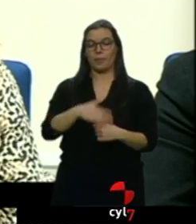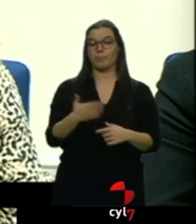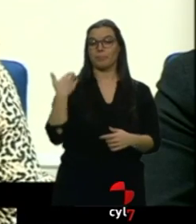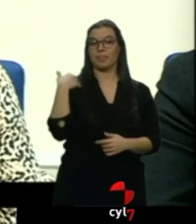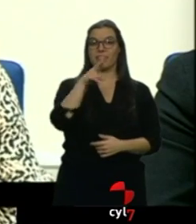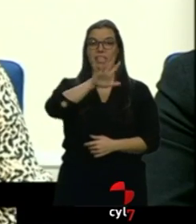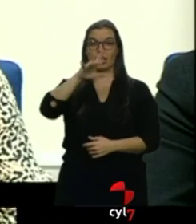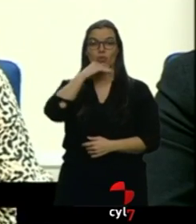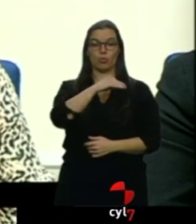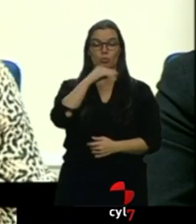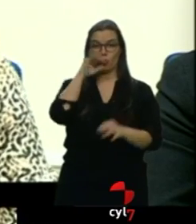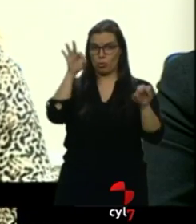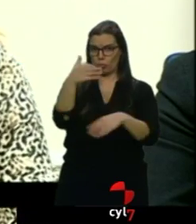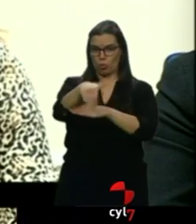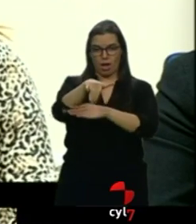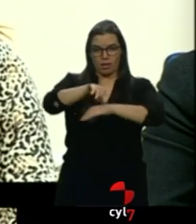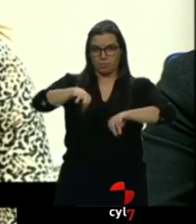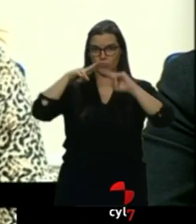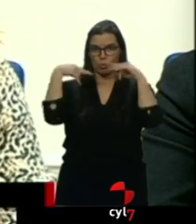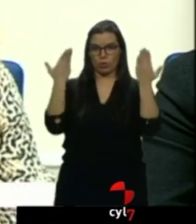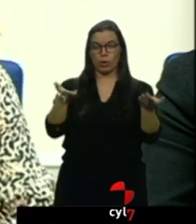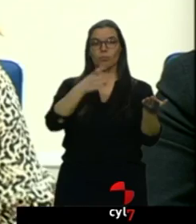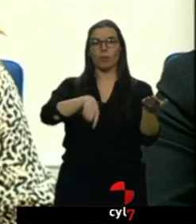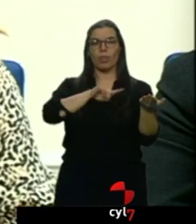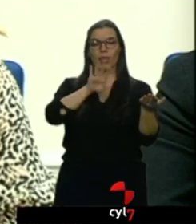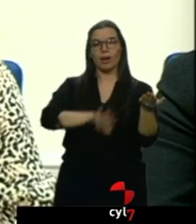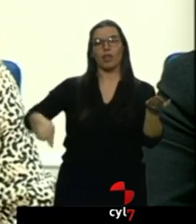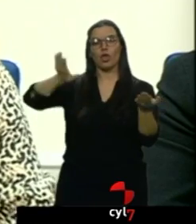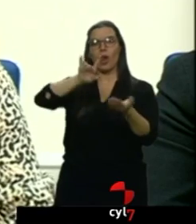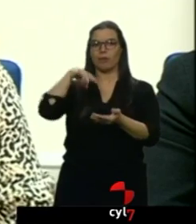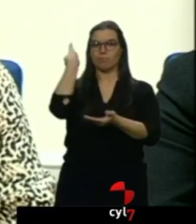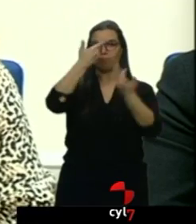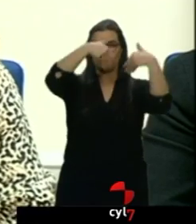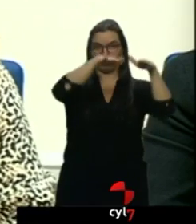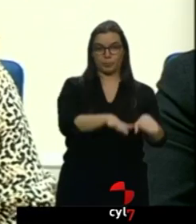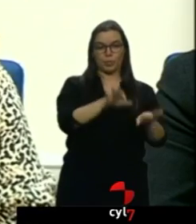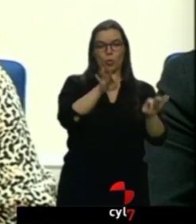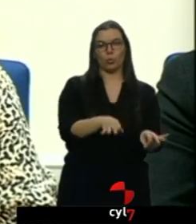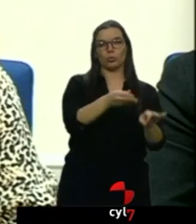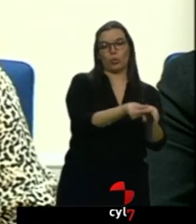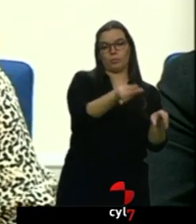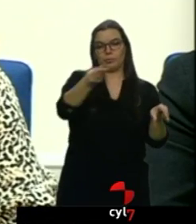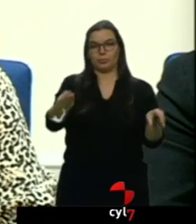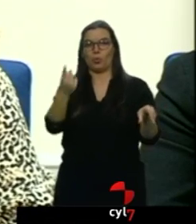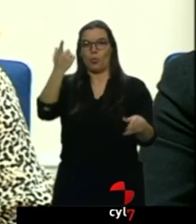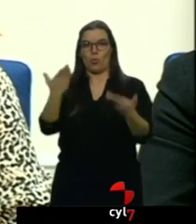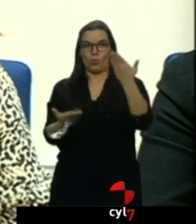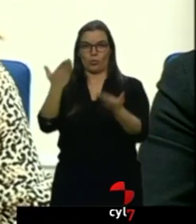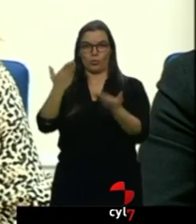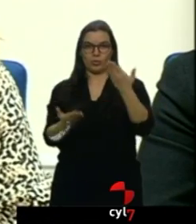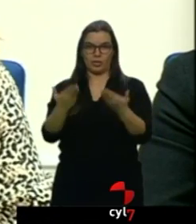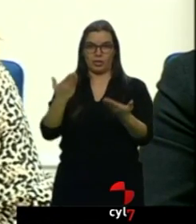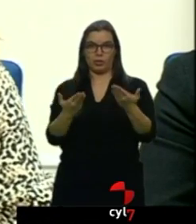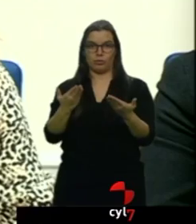vía pública, la Policía Nacional lo interceptó cuando intentaba entregar un kilogramo de Spitz a los encargados del